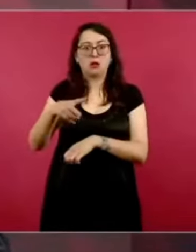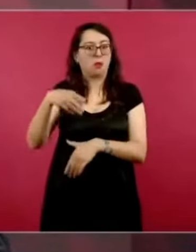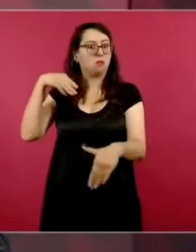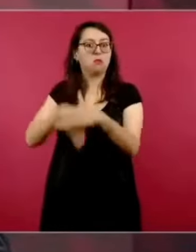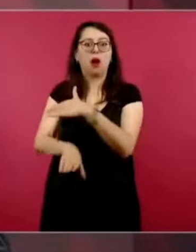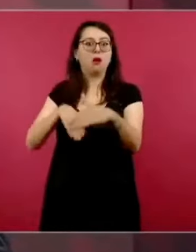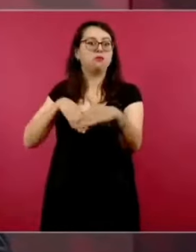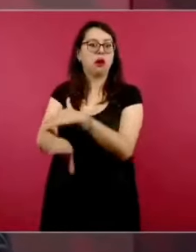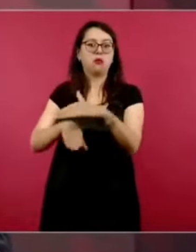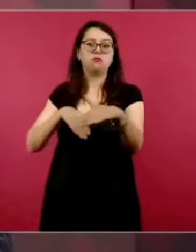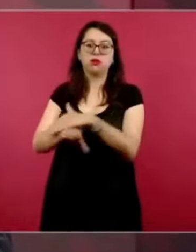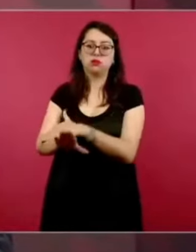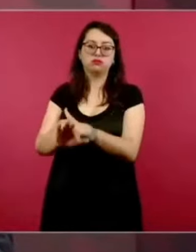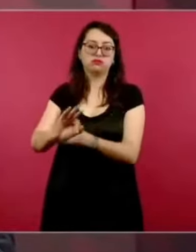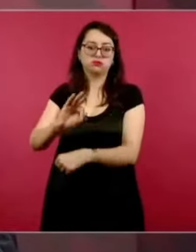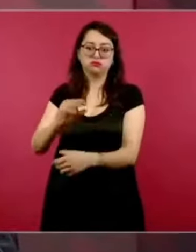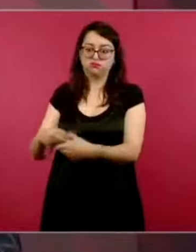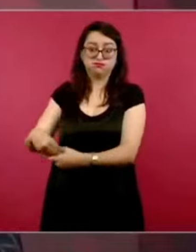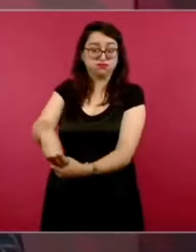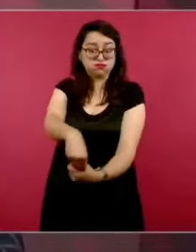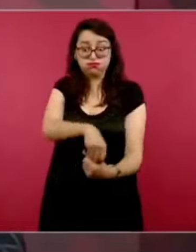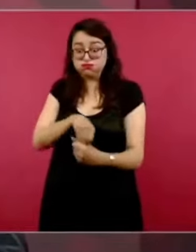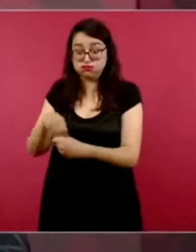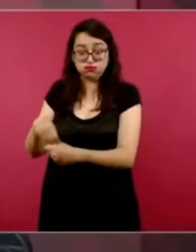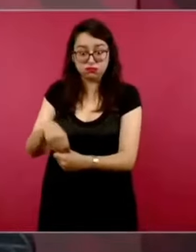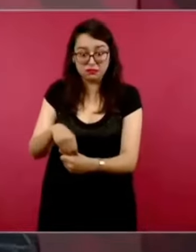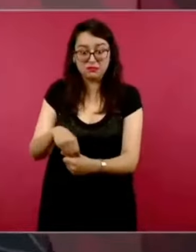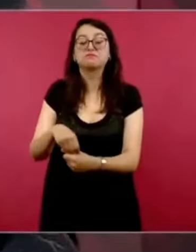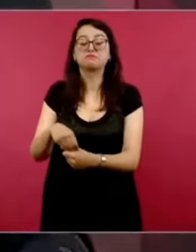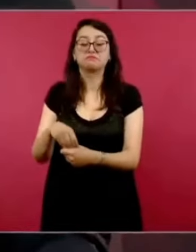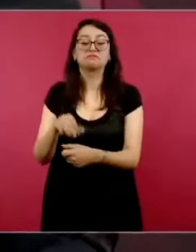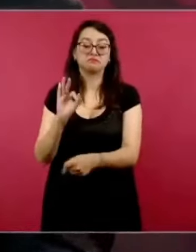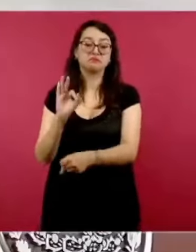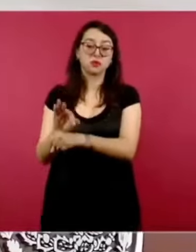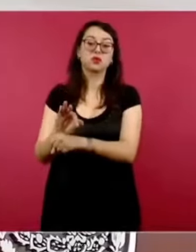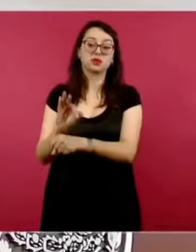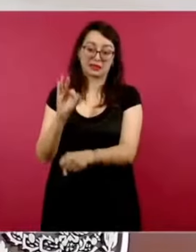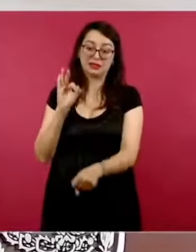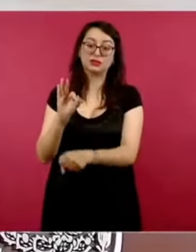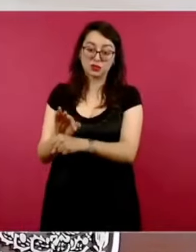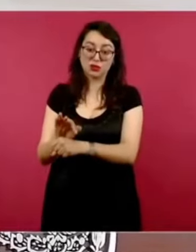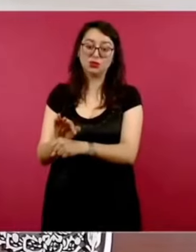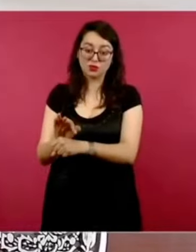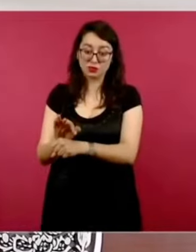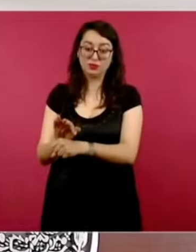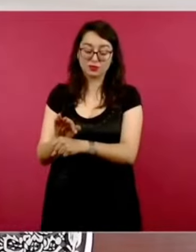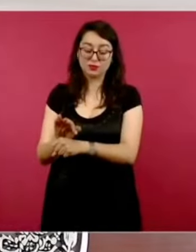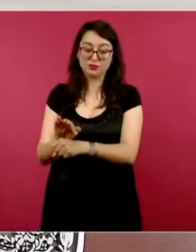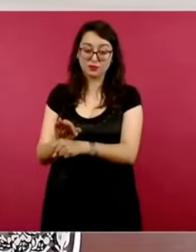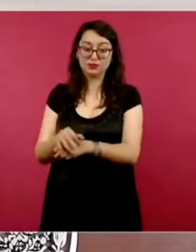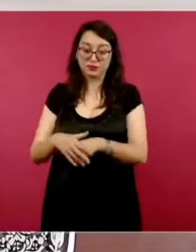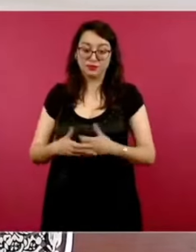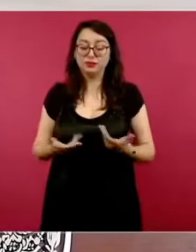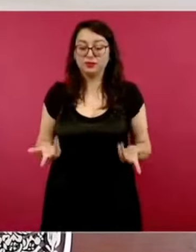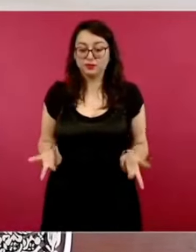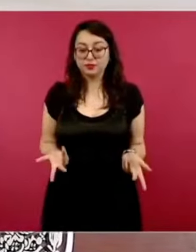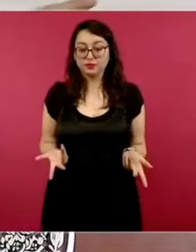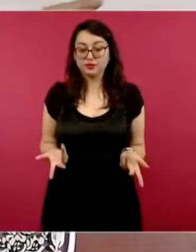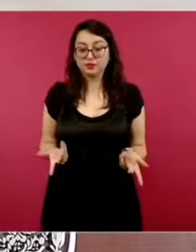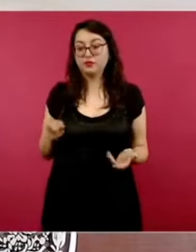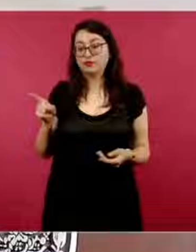que estaba llena de perseguidos, que los querían